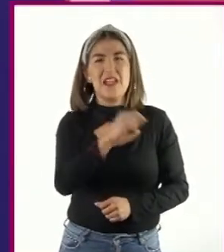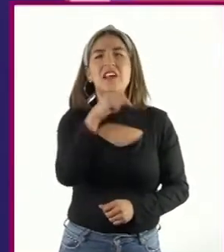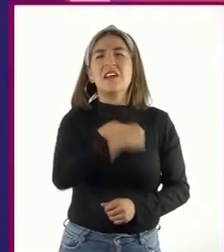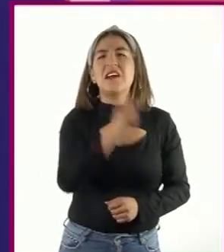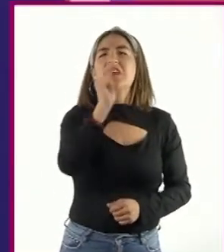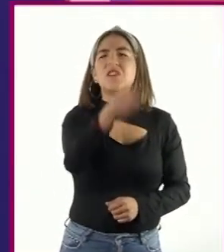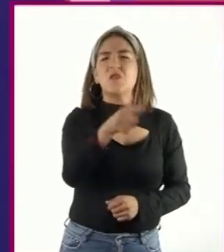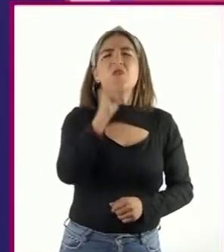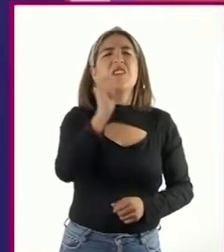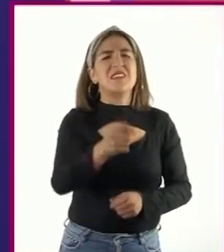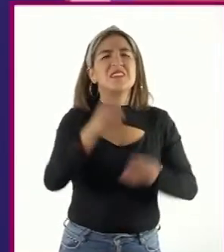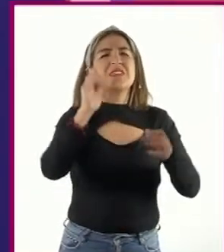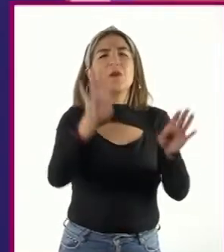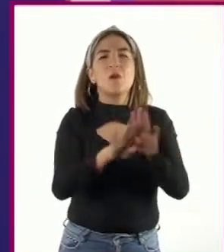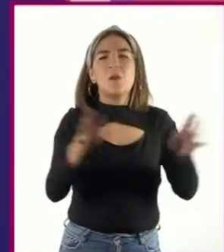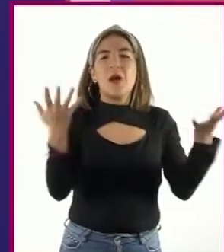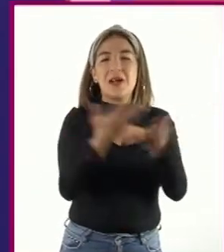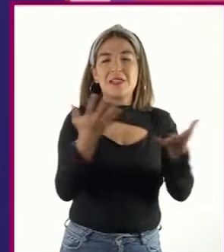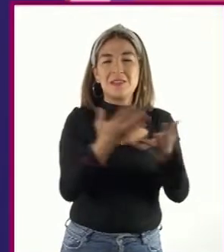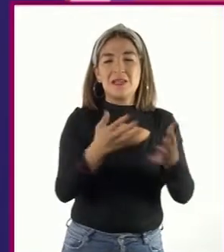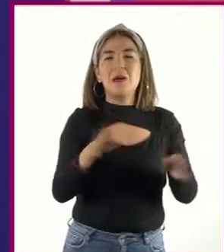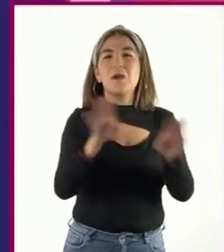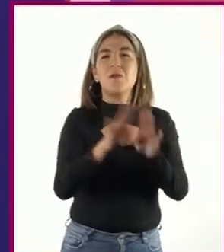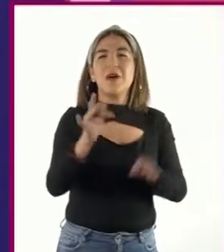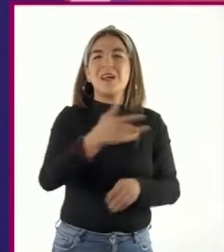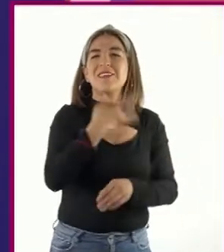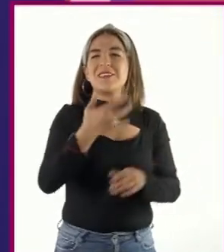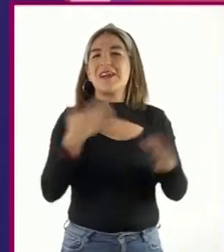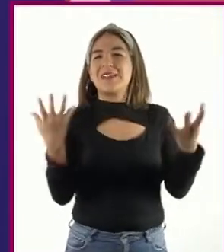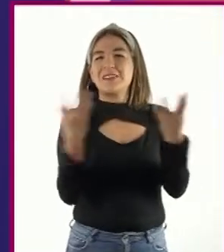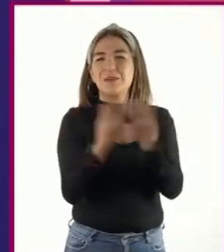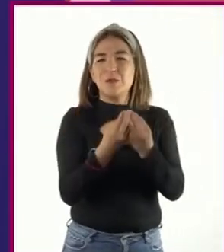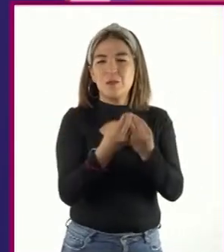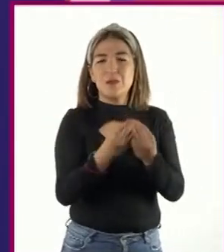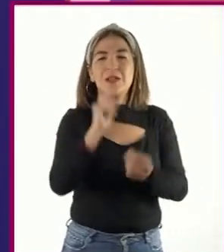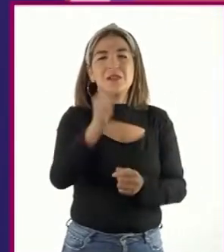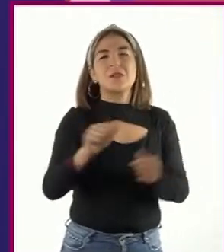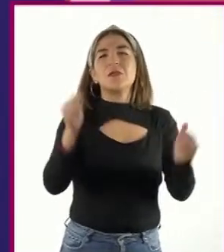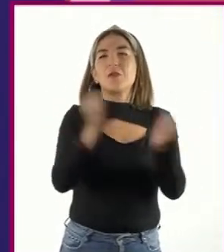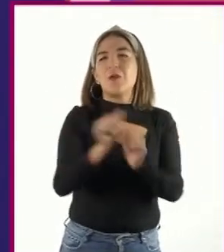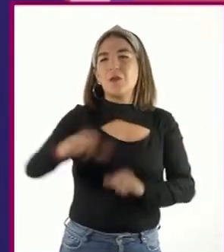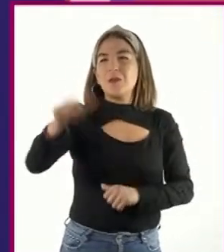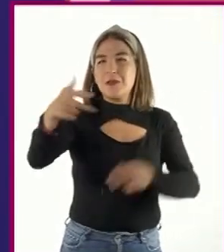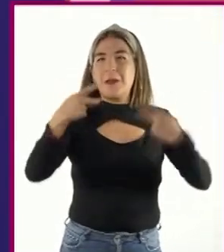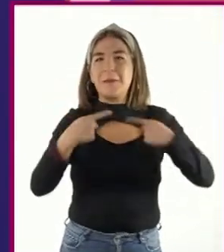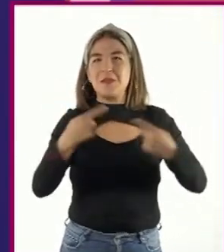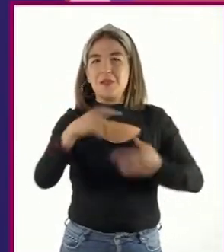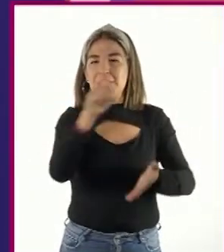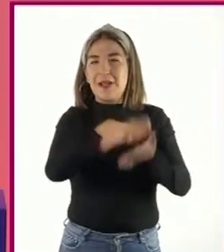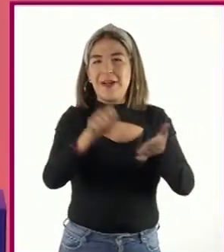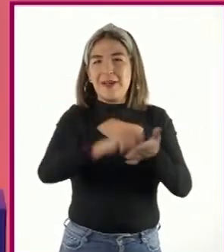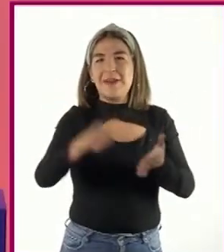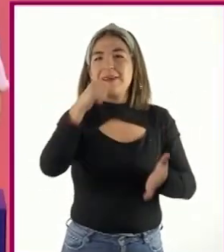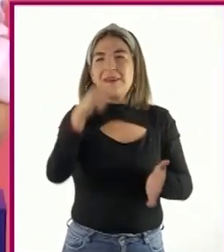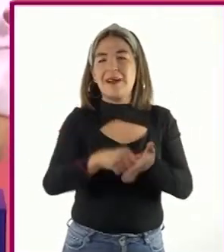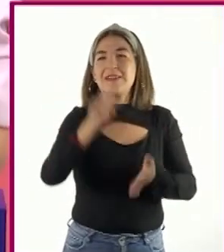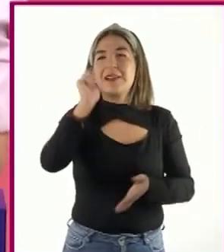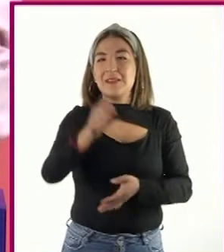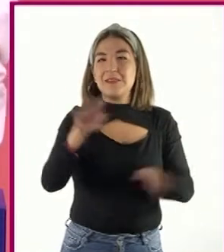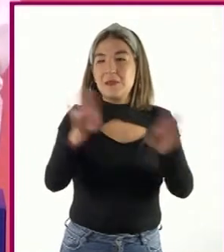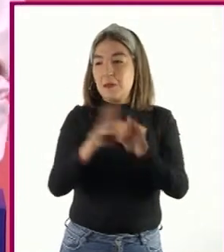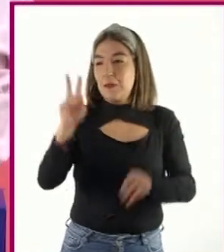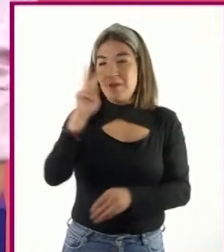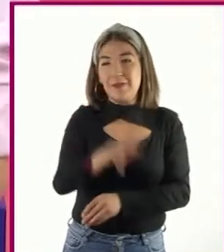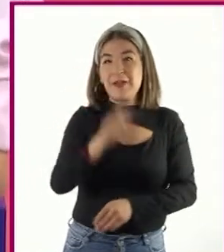tú estás haciendo es generar un vínculo de cercanía con el receptor de la carta, procurando hacer notar